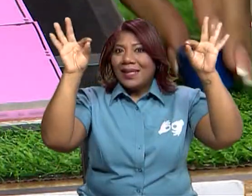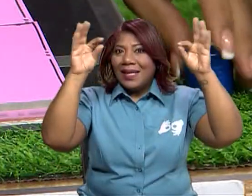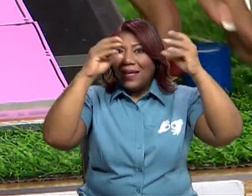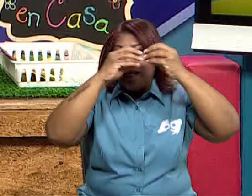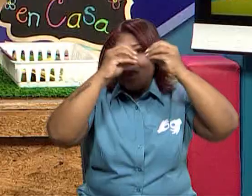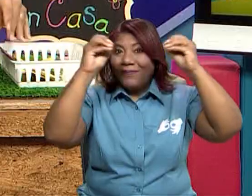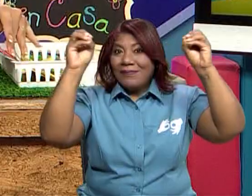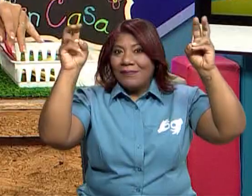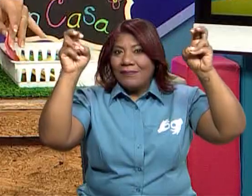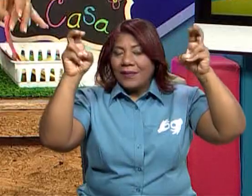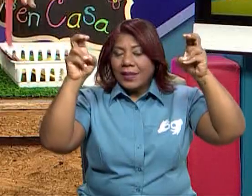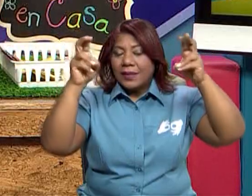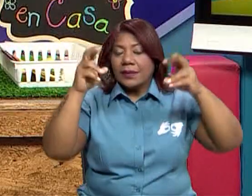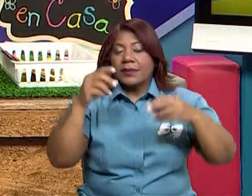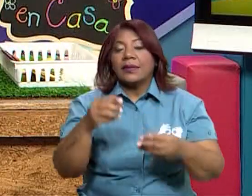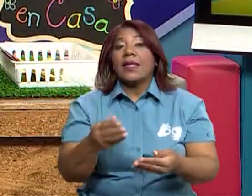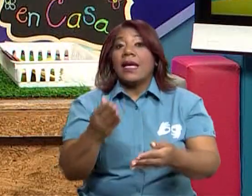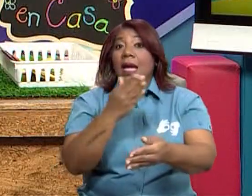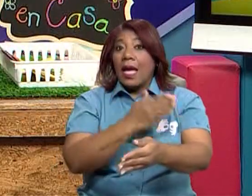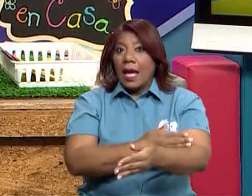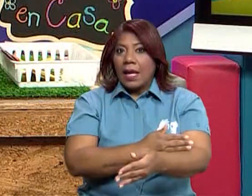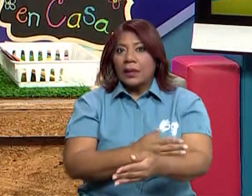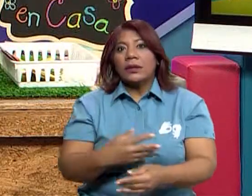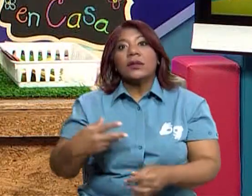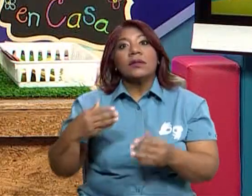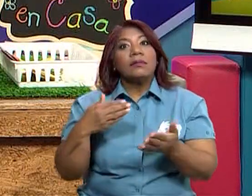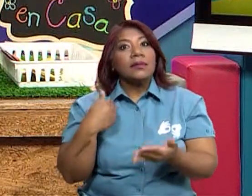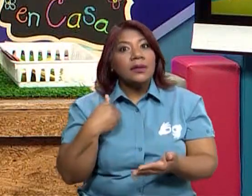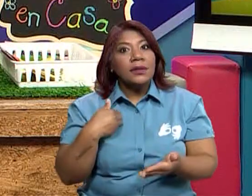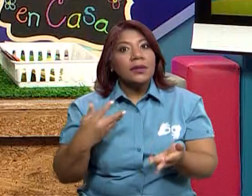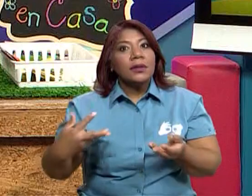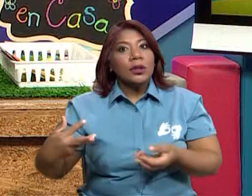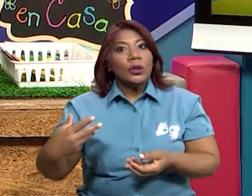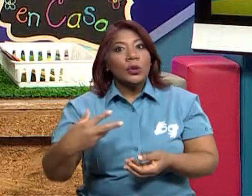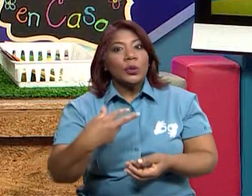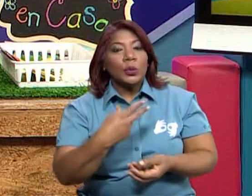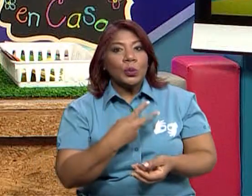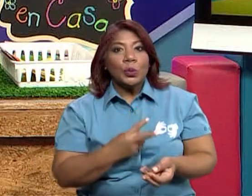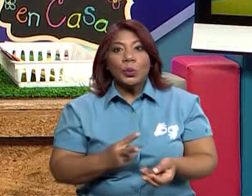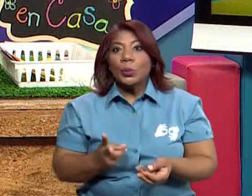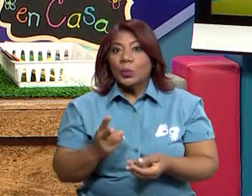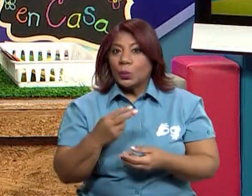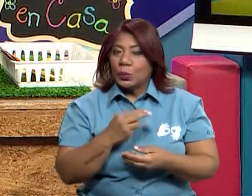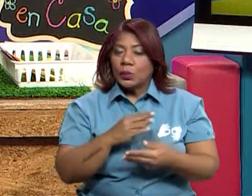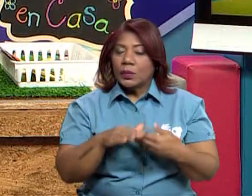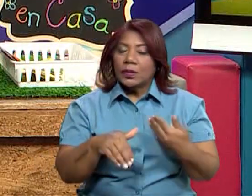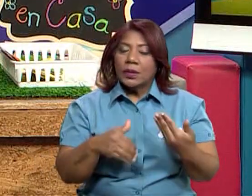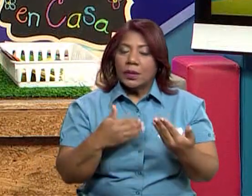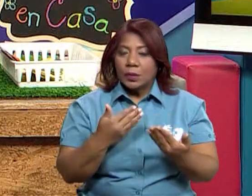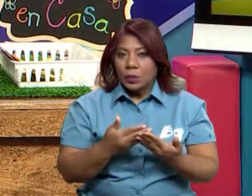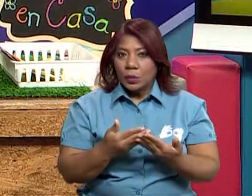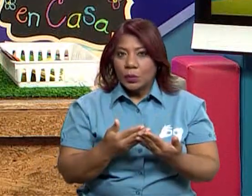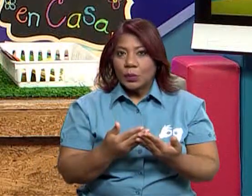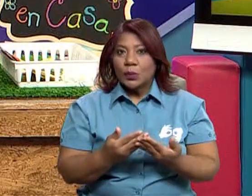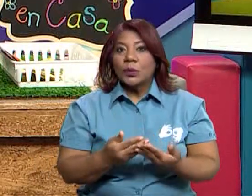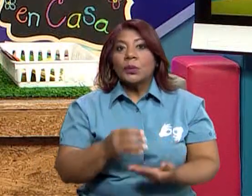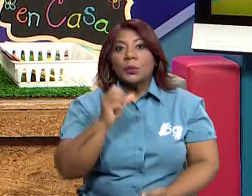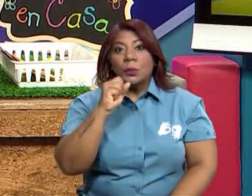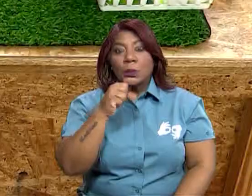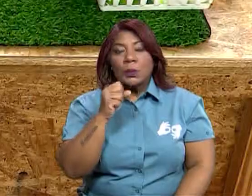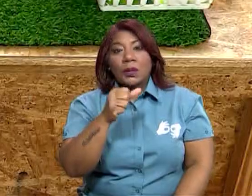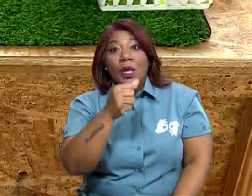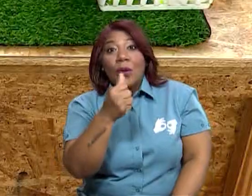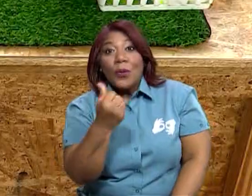ya tengo recortado con anterioridad algunos papelitos, también puedes ponerle de otros colores para que haga contraste.